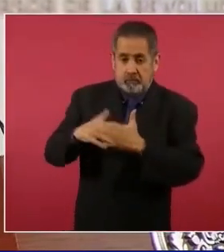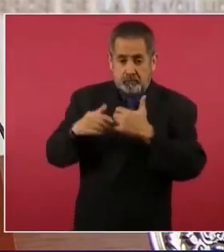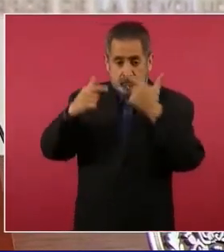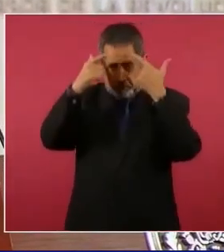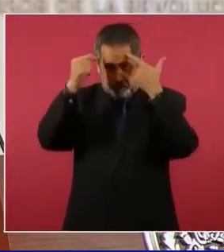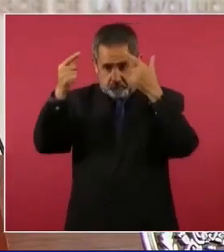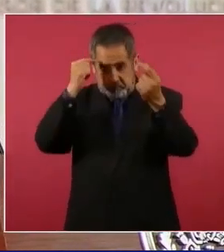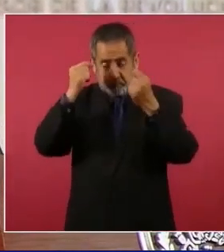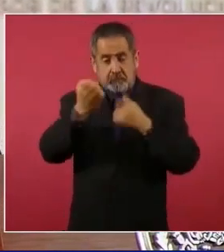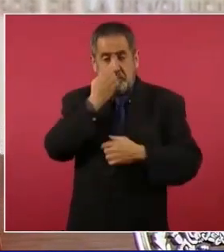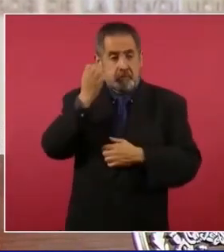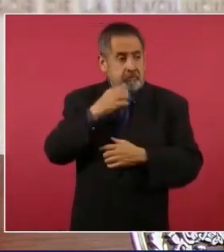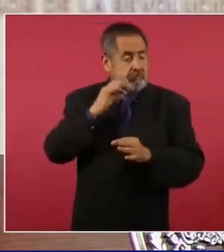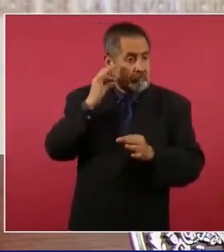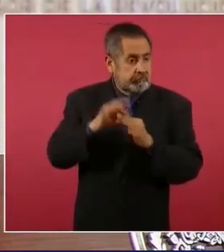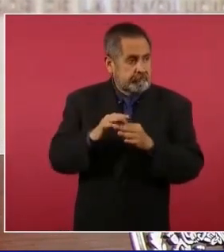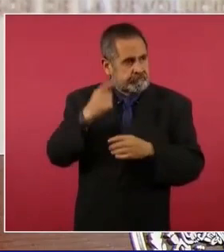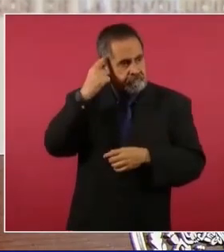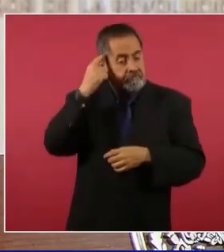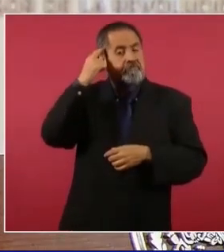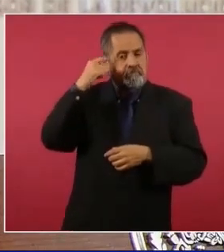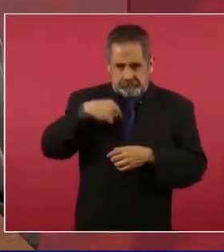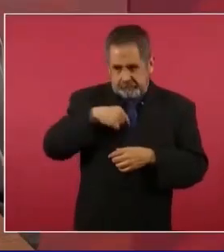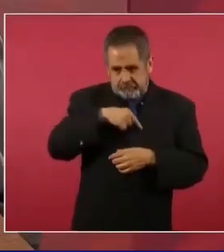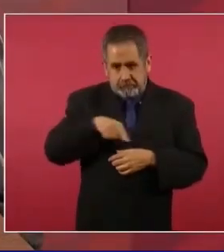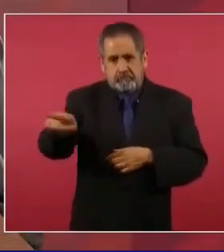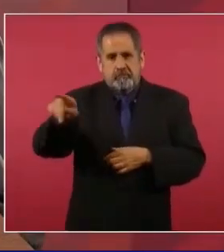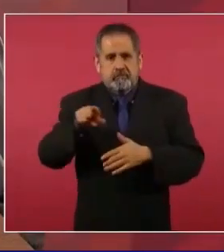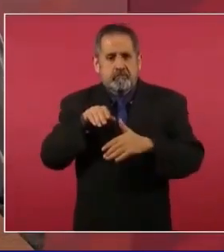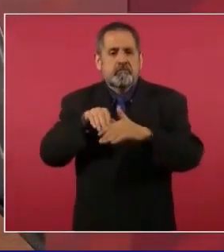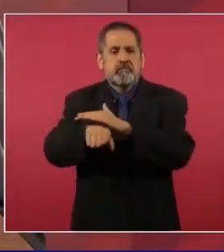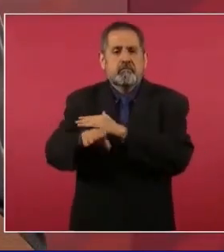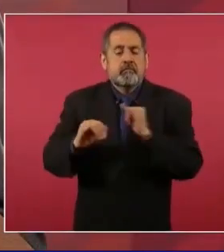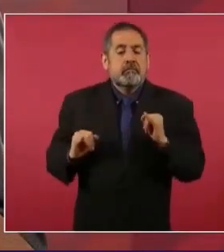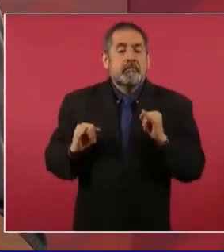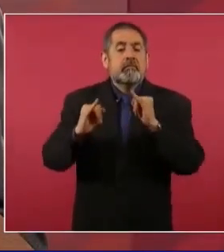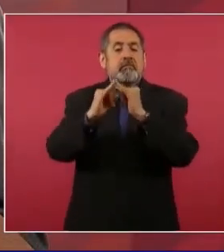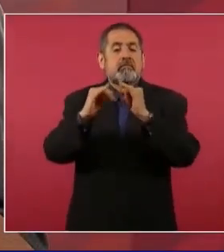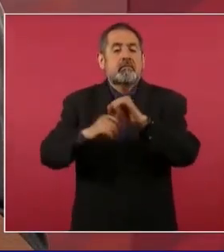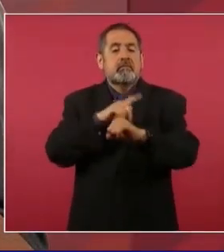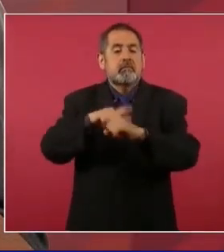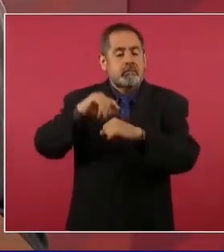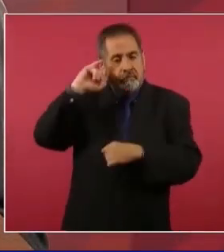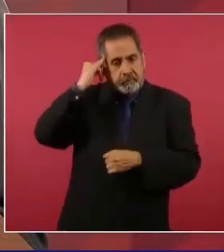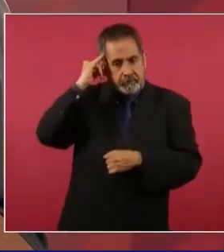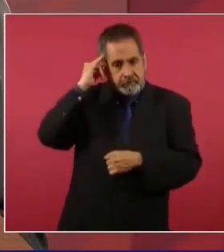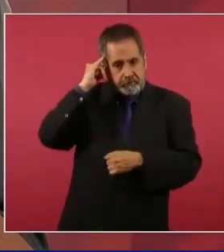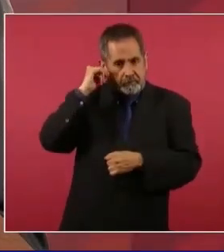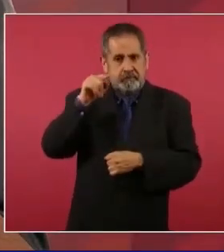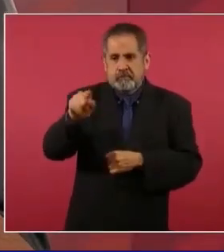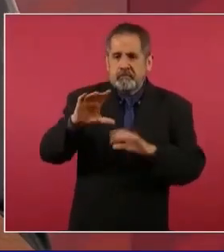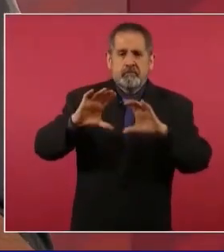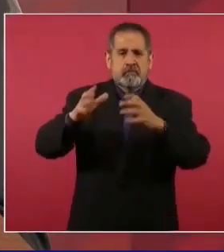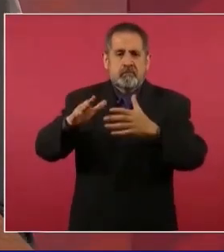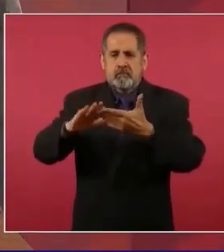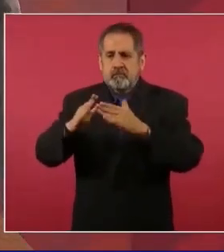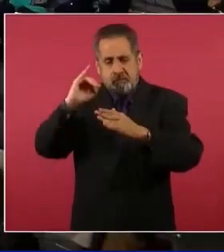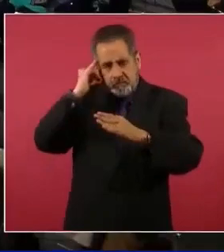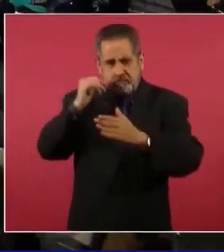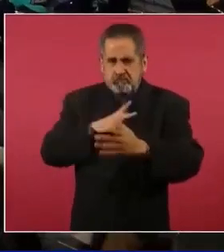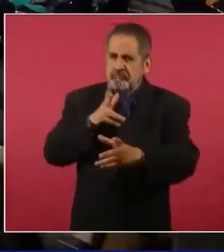me fui a trabajar al Instituto Nacional Indigenista, a las comunidades